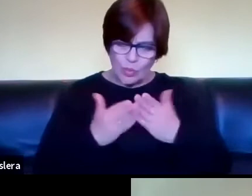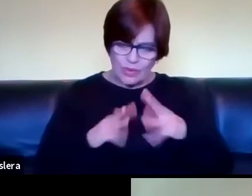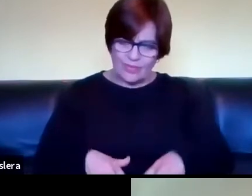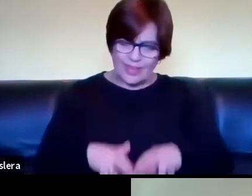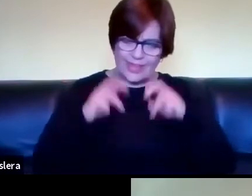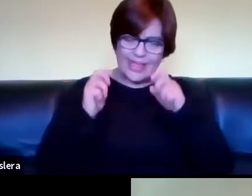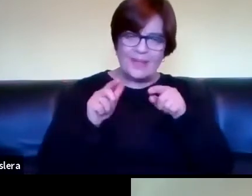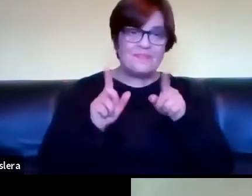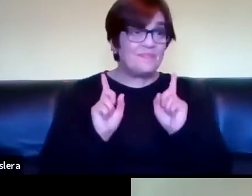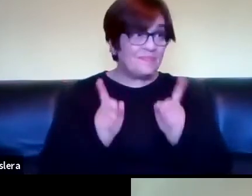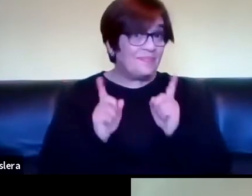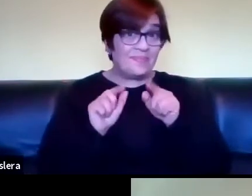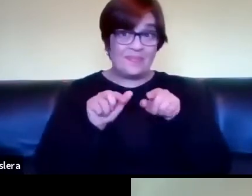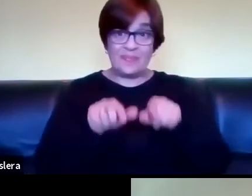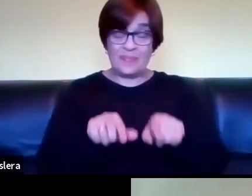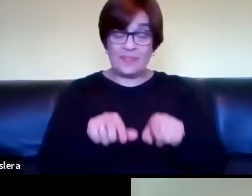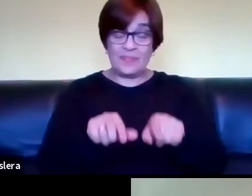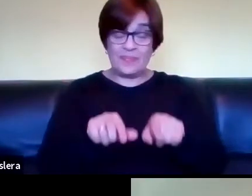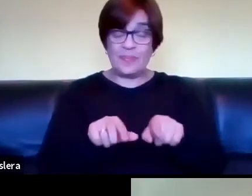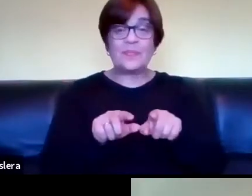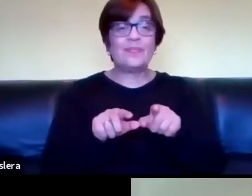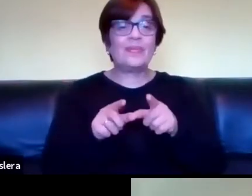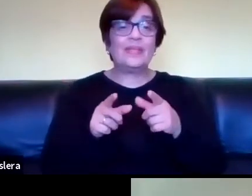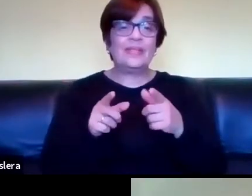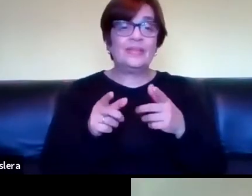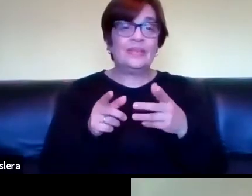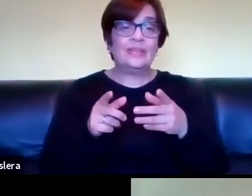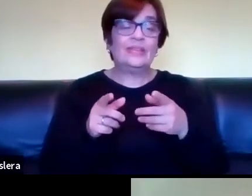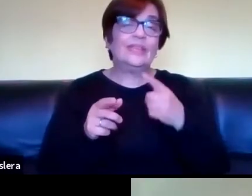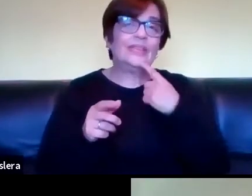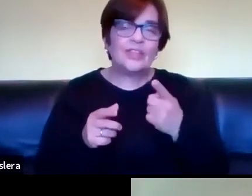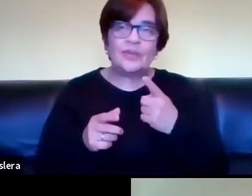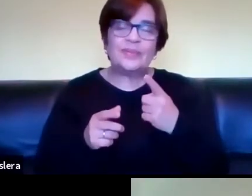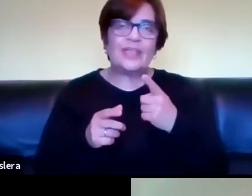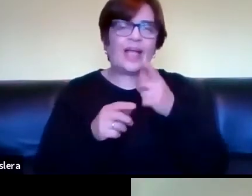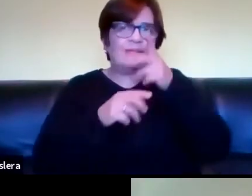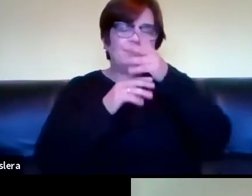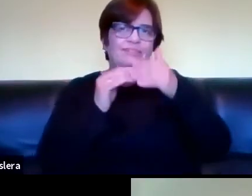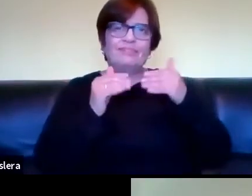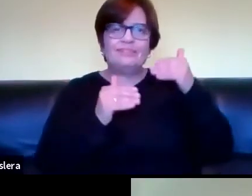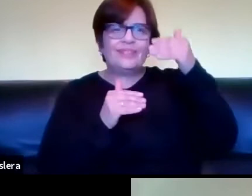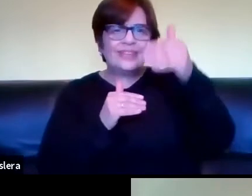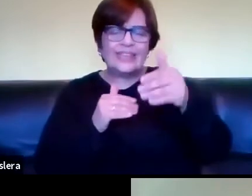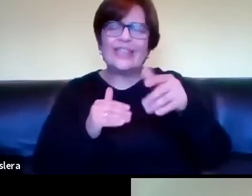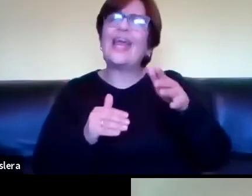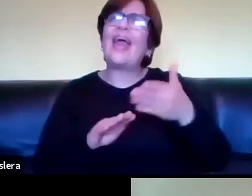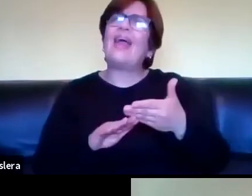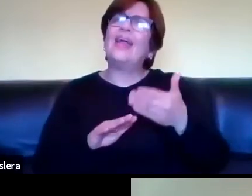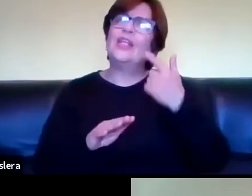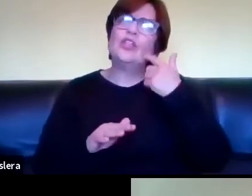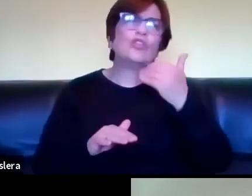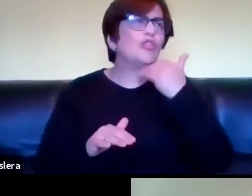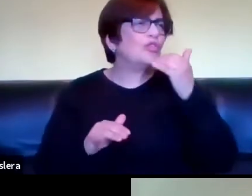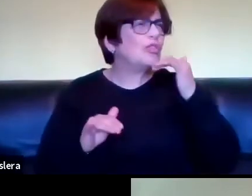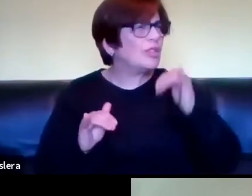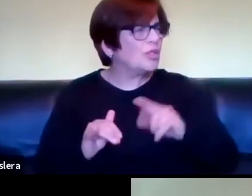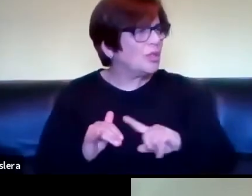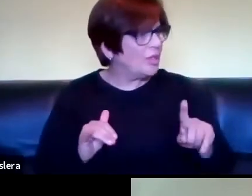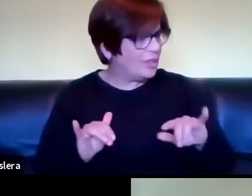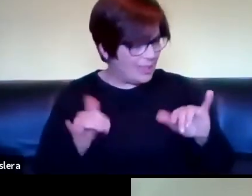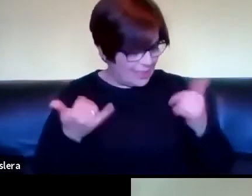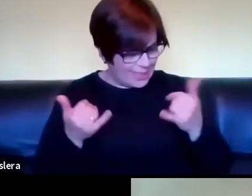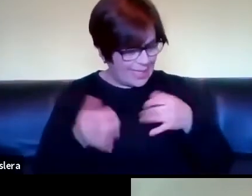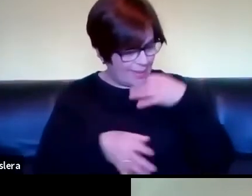en esta investigación que vos estabas haciendo de textualidad diferida que en ese momento creo que no sé si hablabas capaz que si ya ya